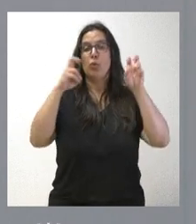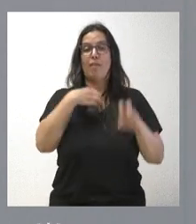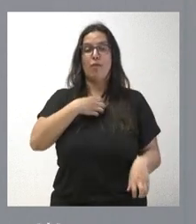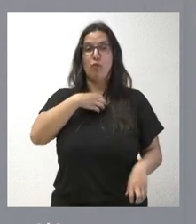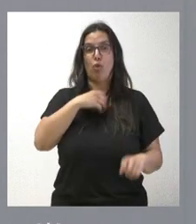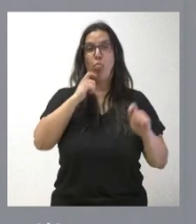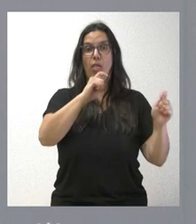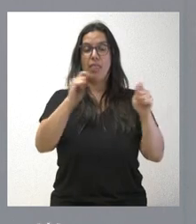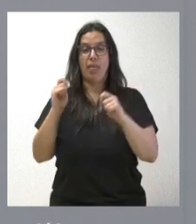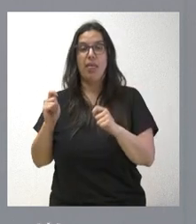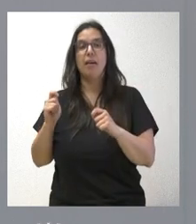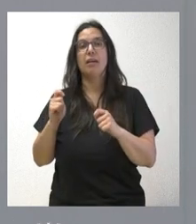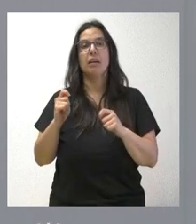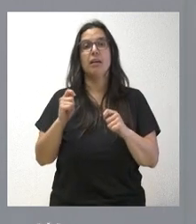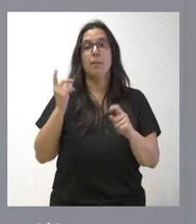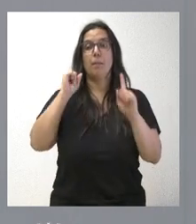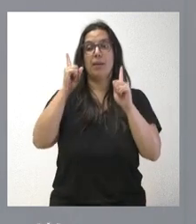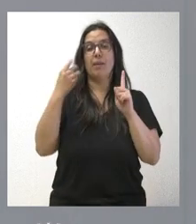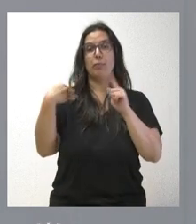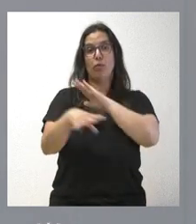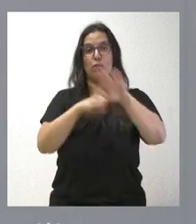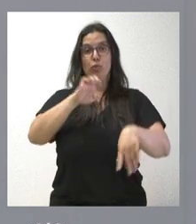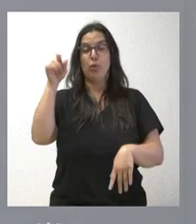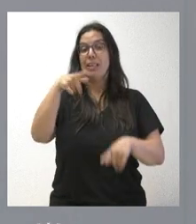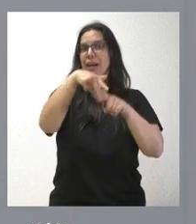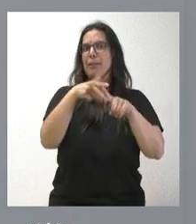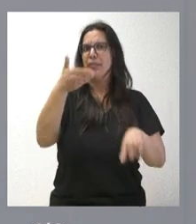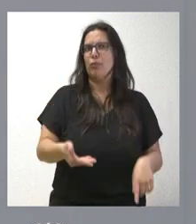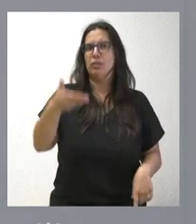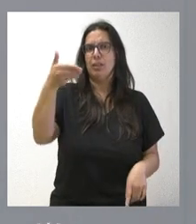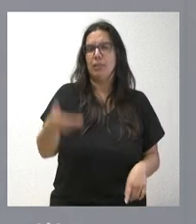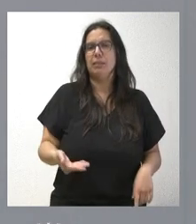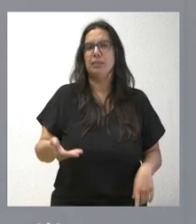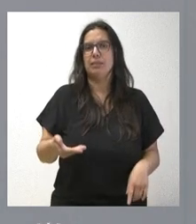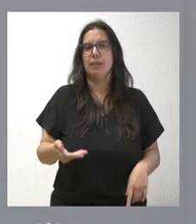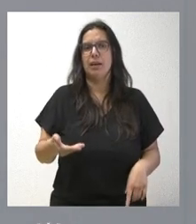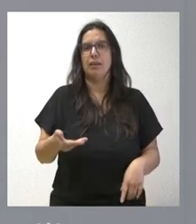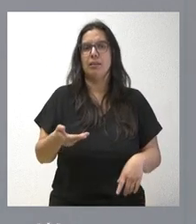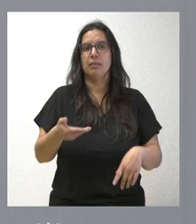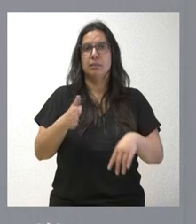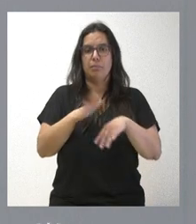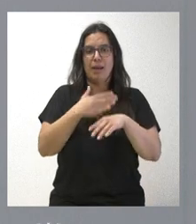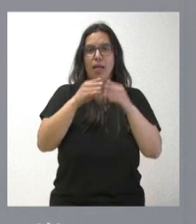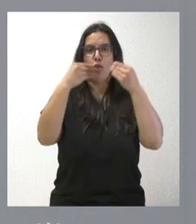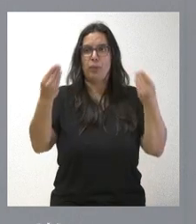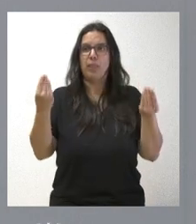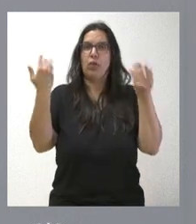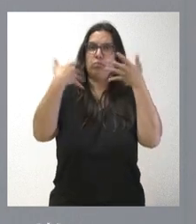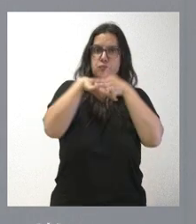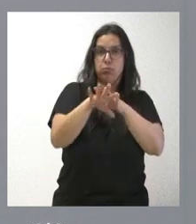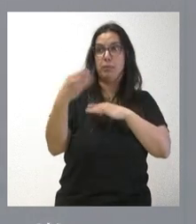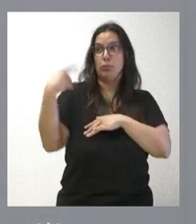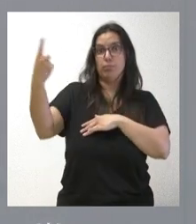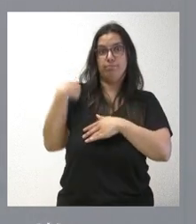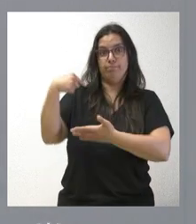que se prevé con los fondos europeos. Esa es una herramienta fundamental para integrar diversa documentación que exige la Unión Europea